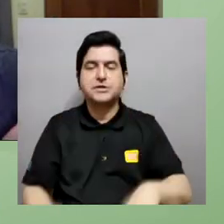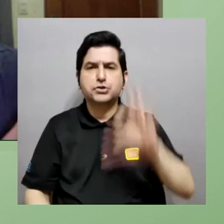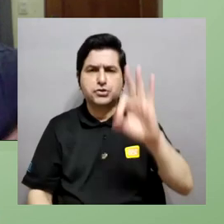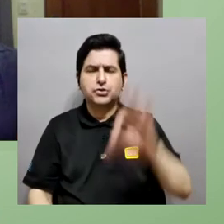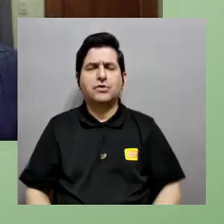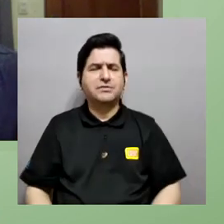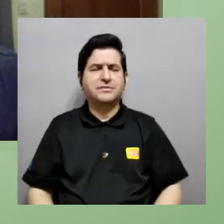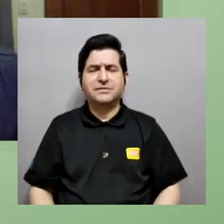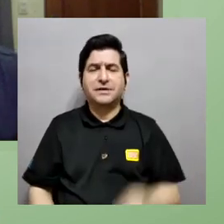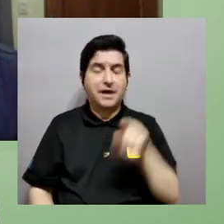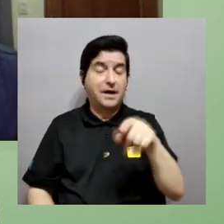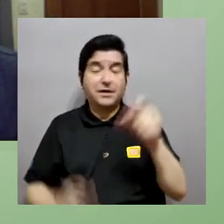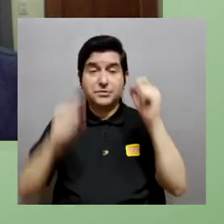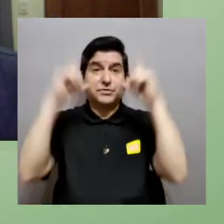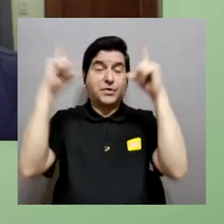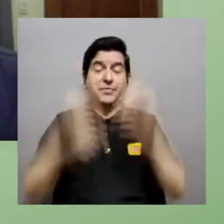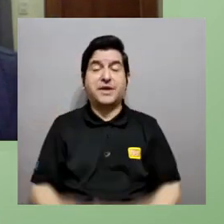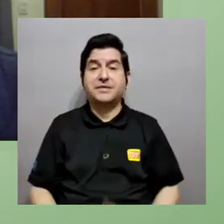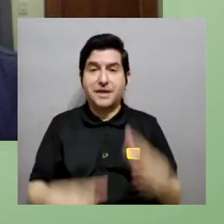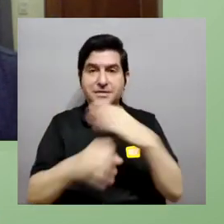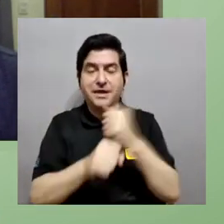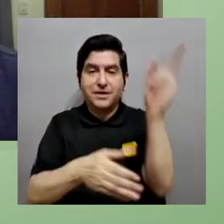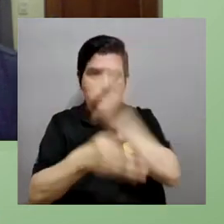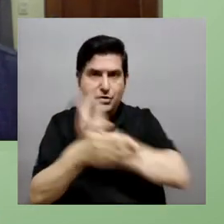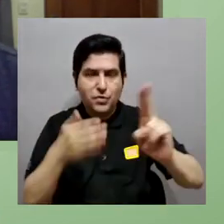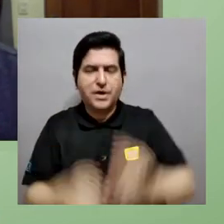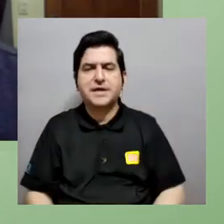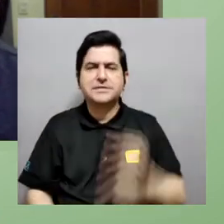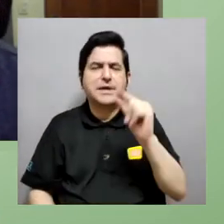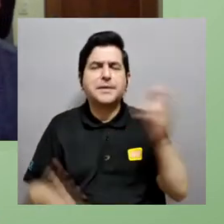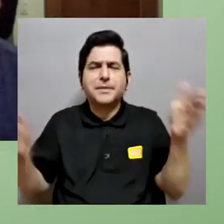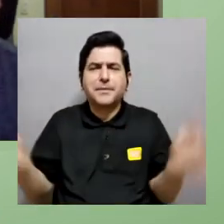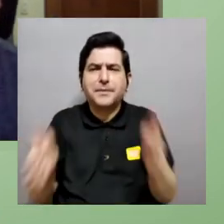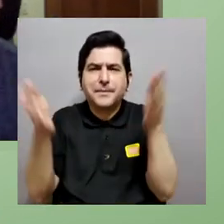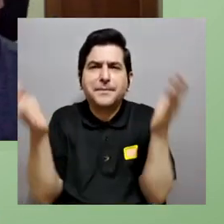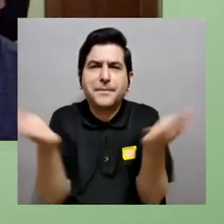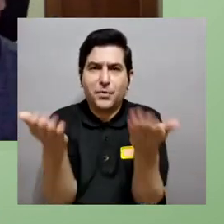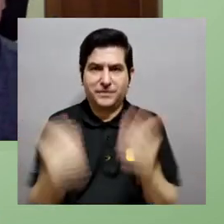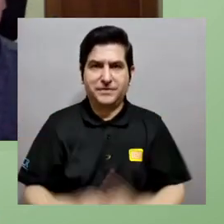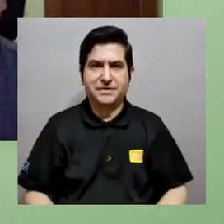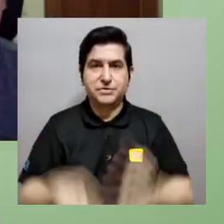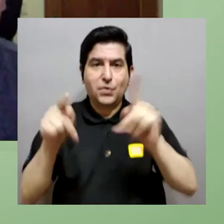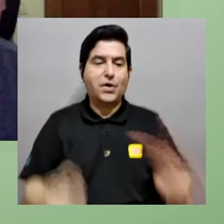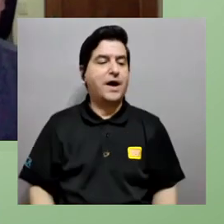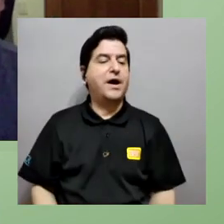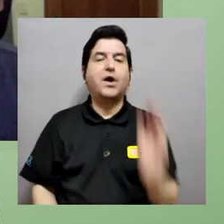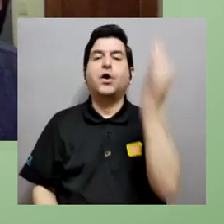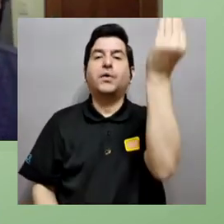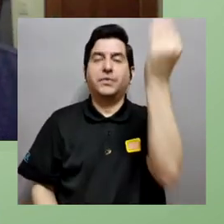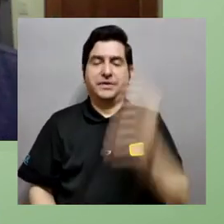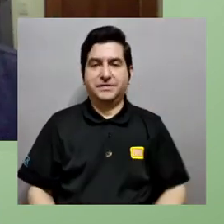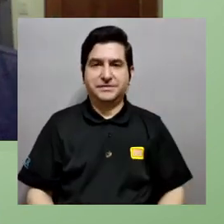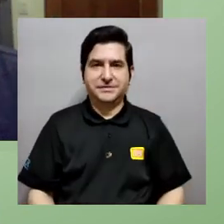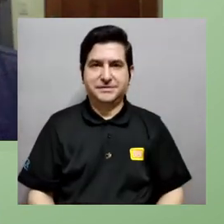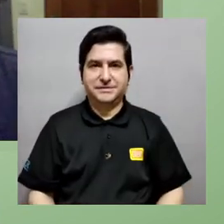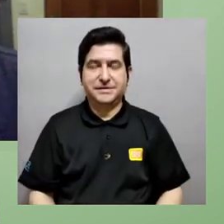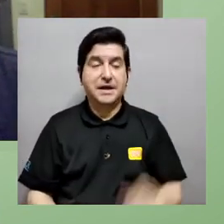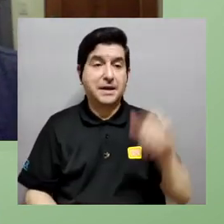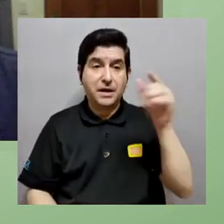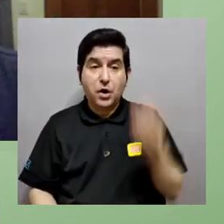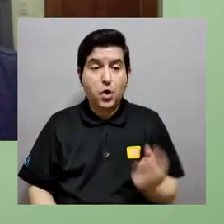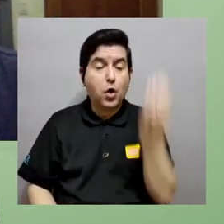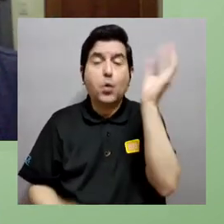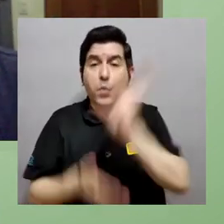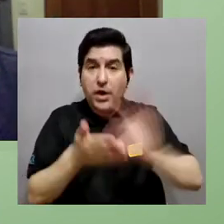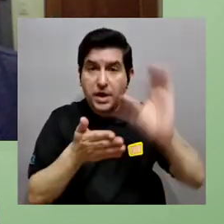invitación a Sebastián fue un placer también escuchar a Federico increíble la ciencia que está haciendo en la universidad una pequeña motivación principalmente